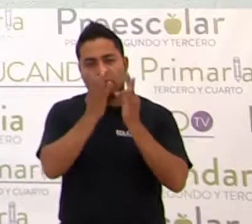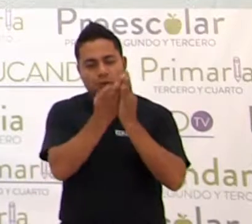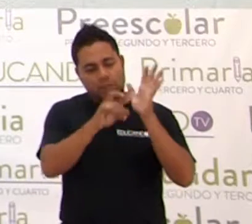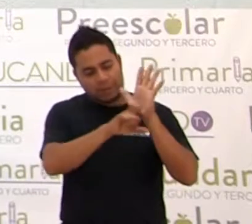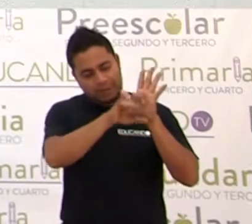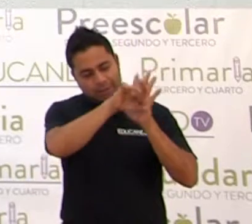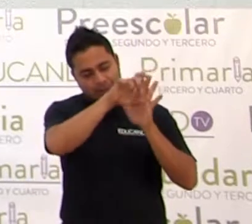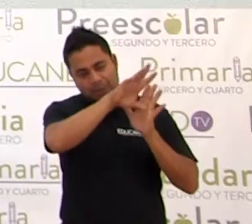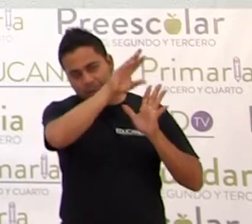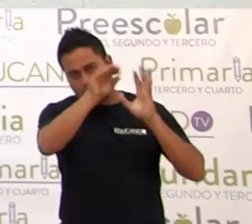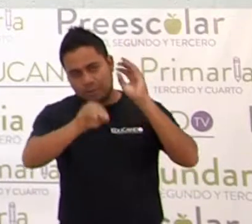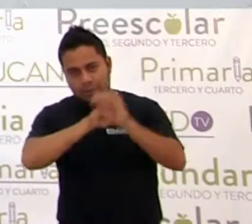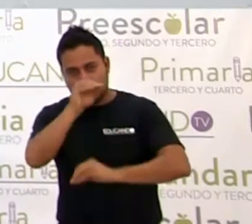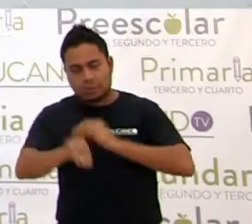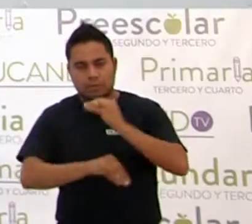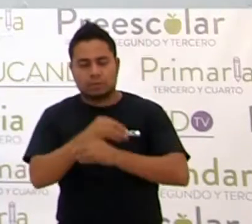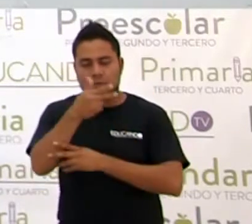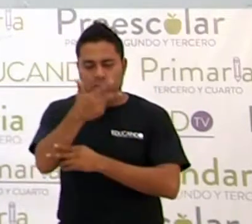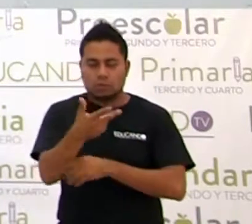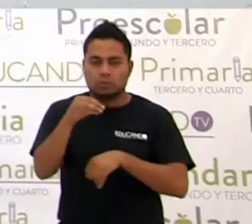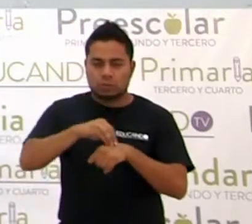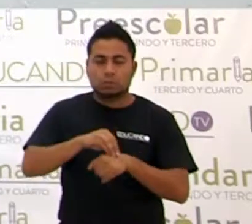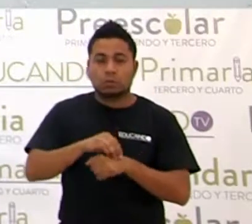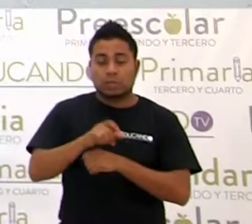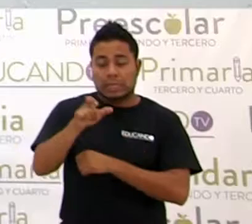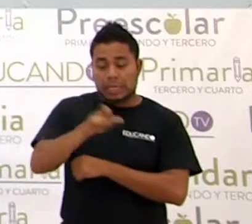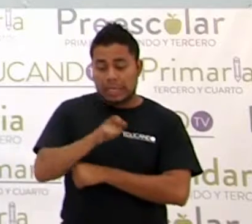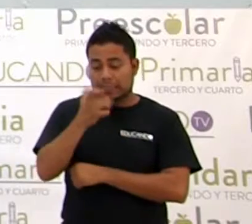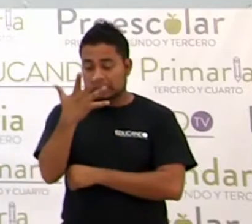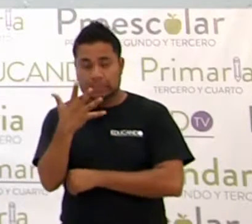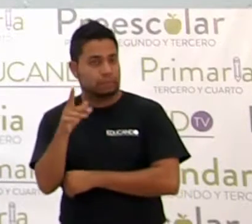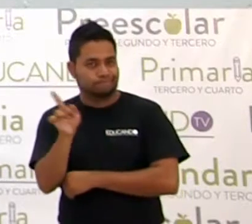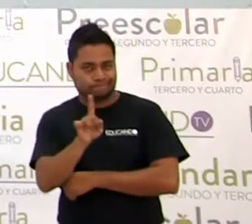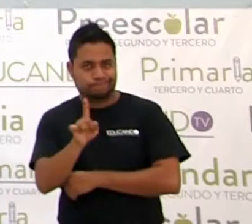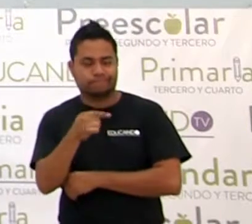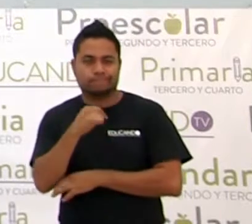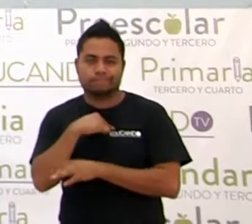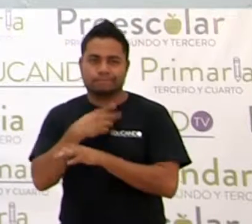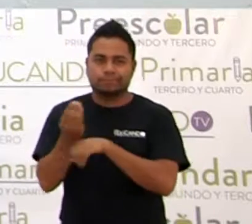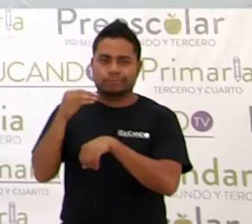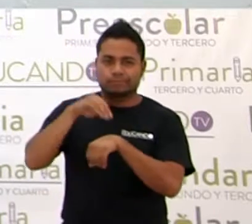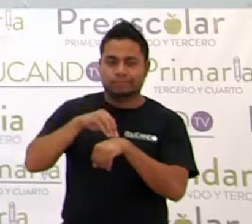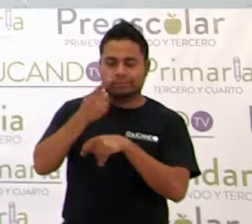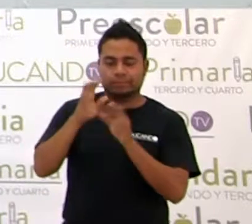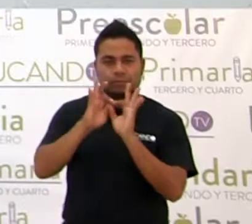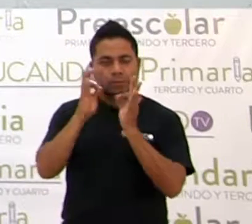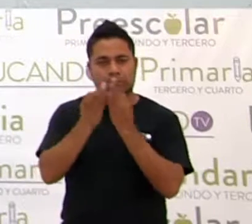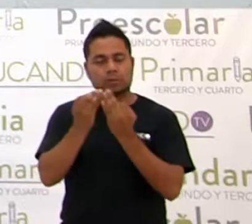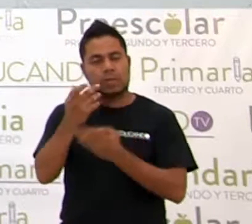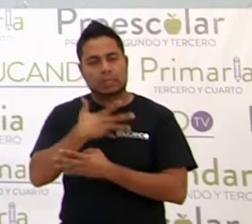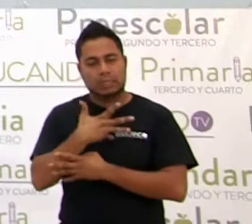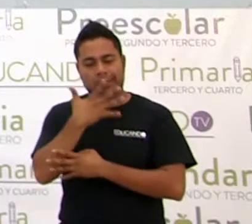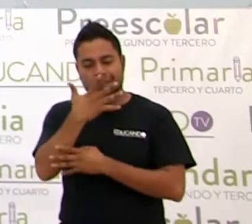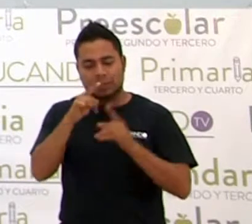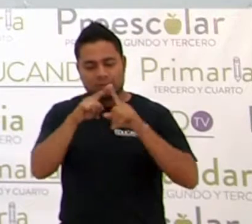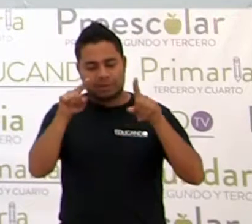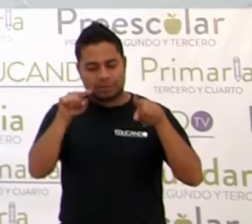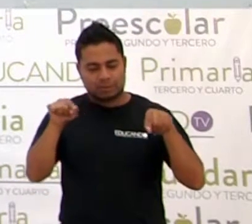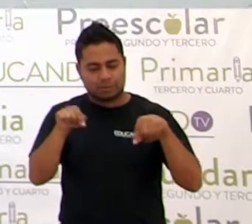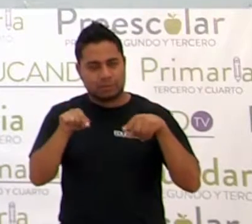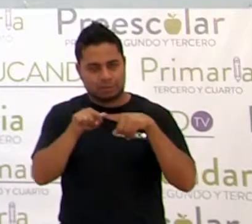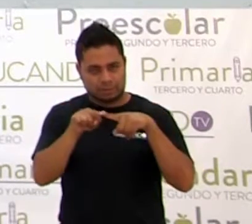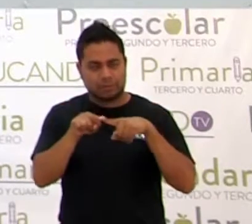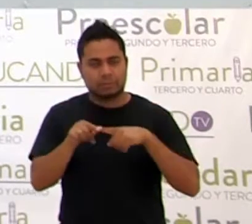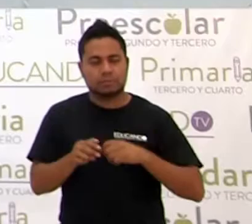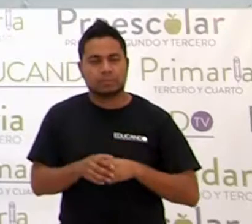ponemos 8. En lugar de x quinta, vamos a poner una figura que tiene 5 lados. ¿Sí?